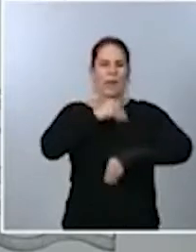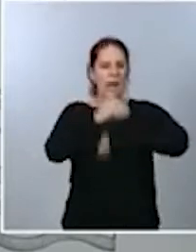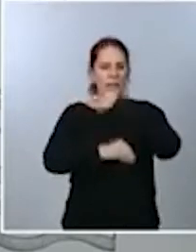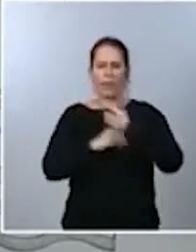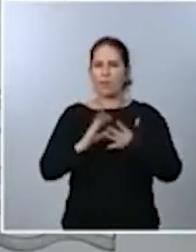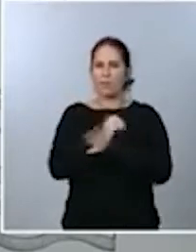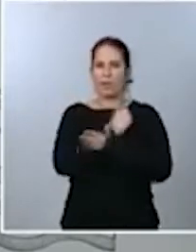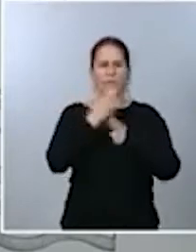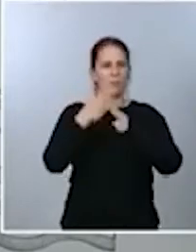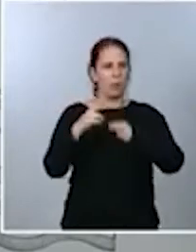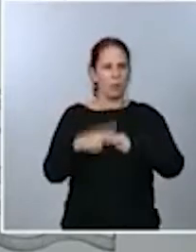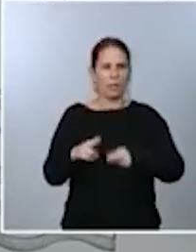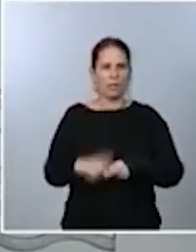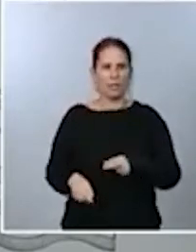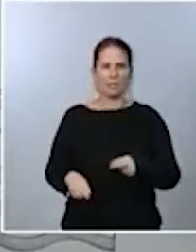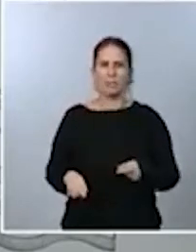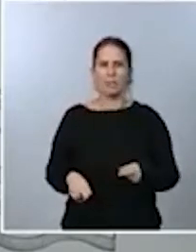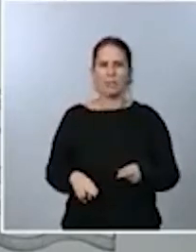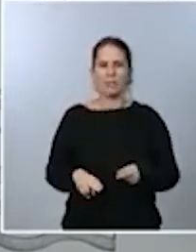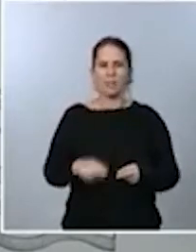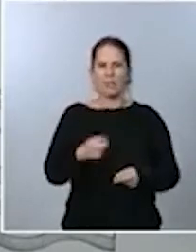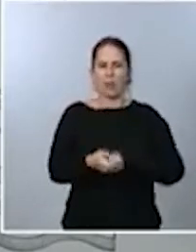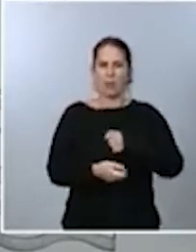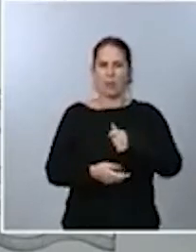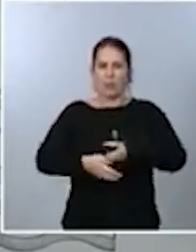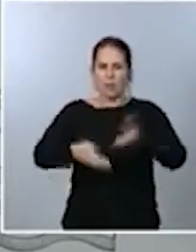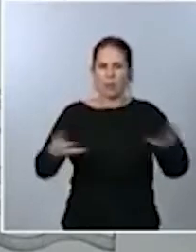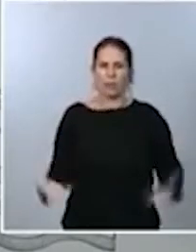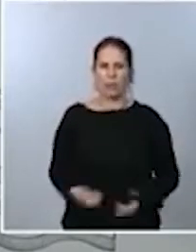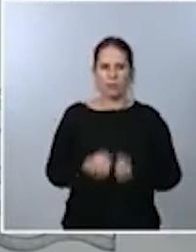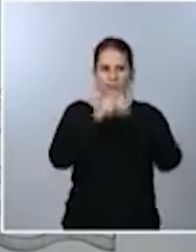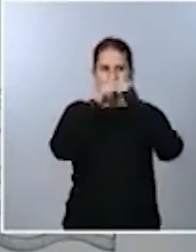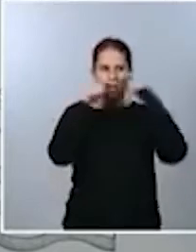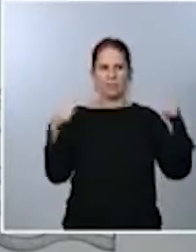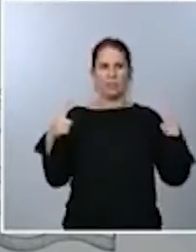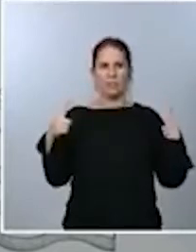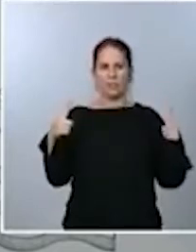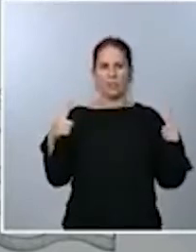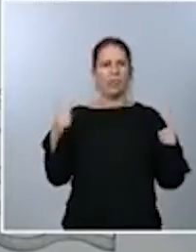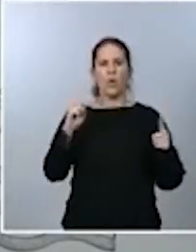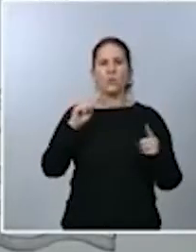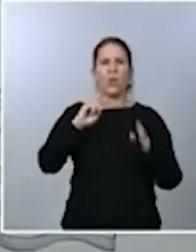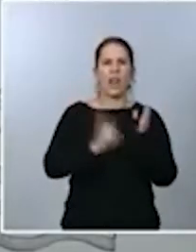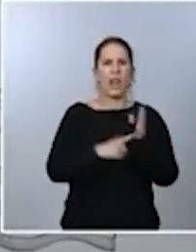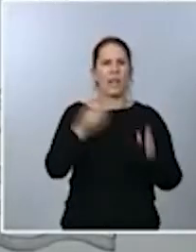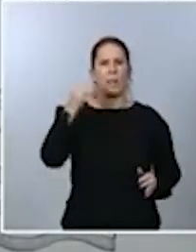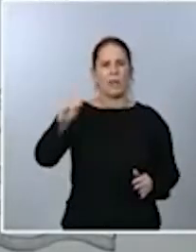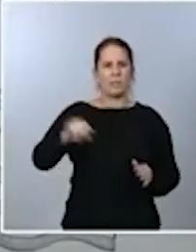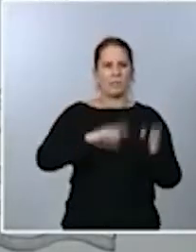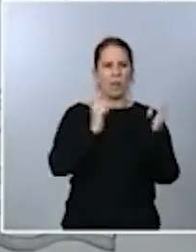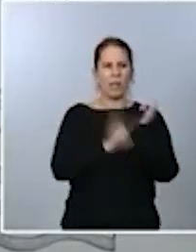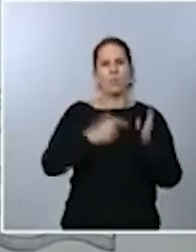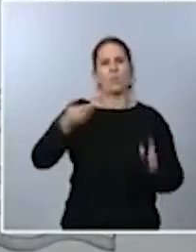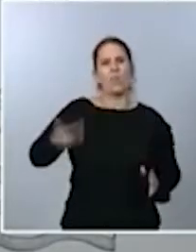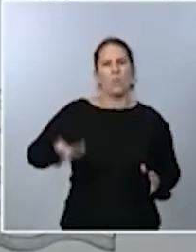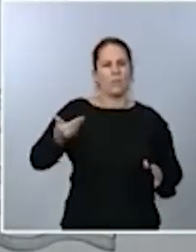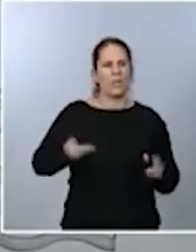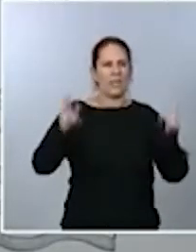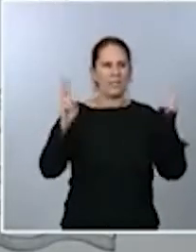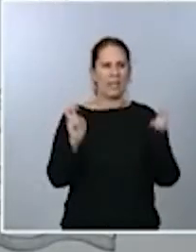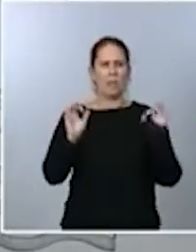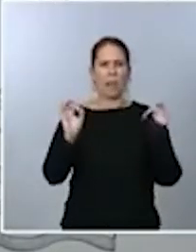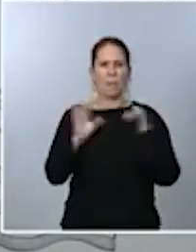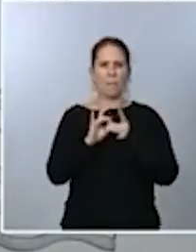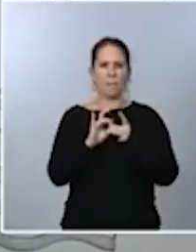Gobierno va a ir impulsando a lo largo del año. No se trata de una ley más, es una ley muy importante en términos de cristalizar,